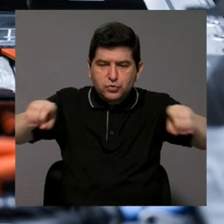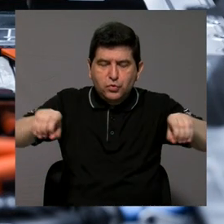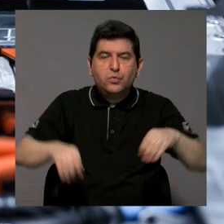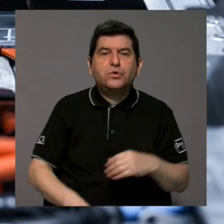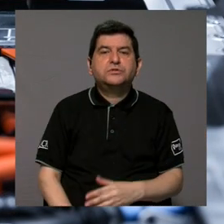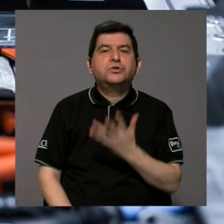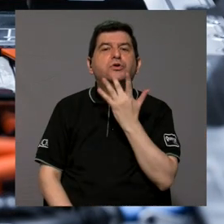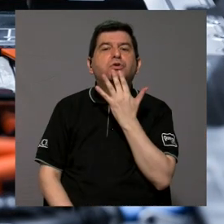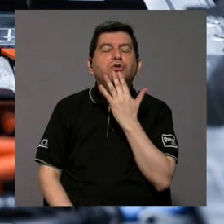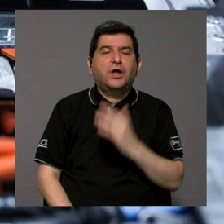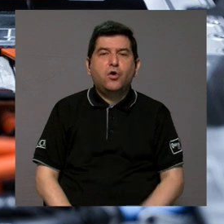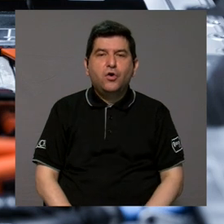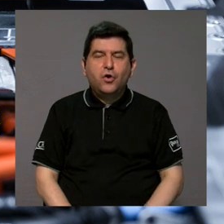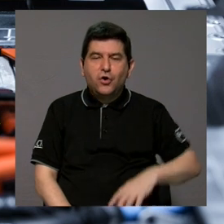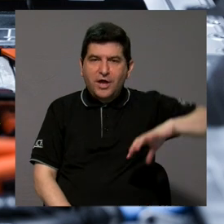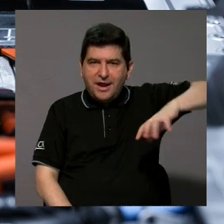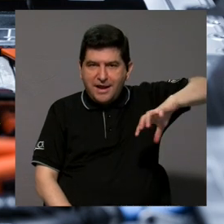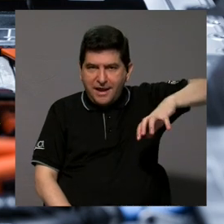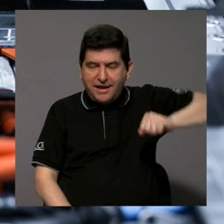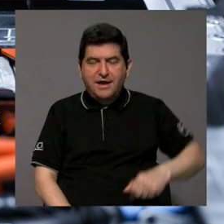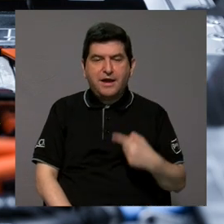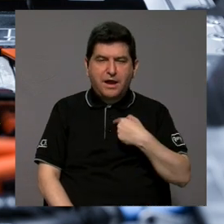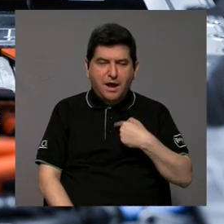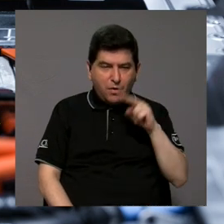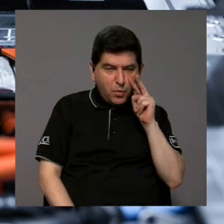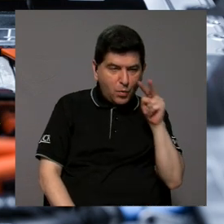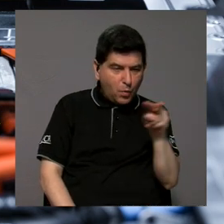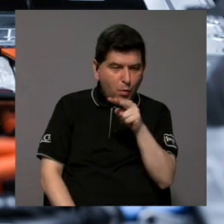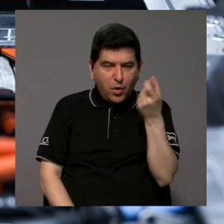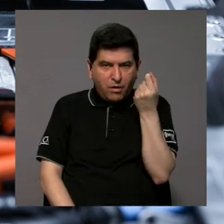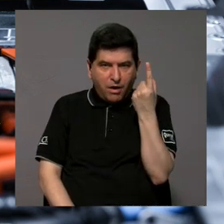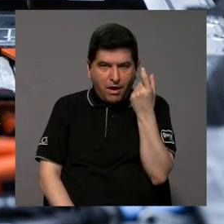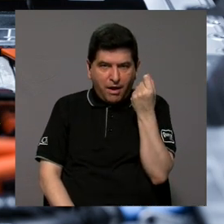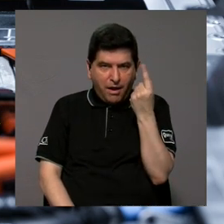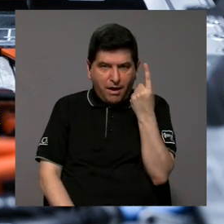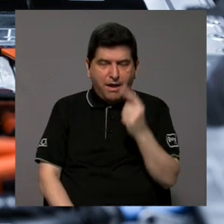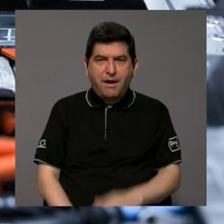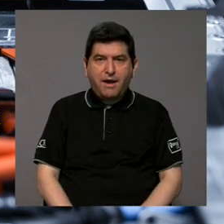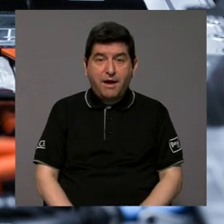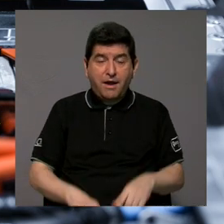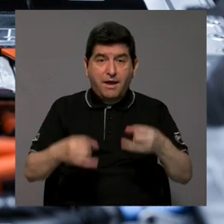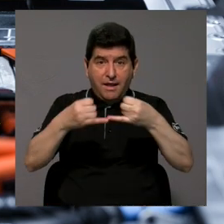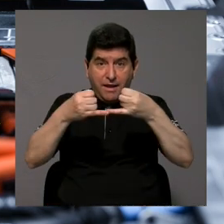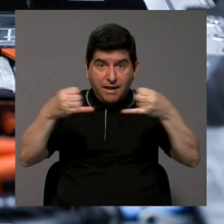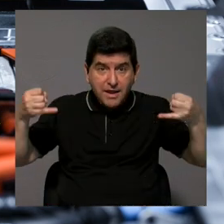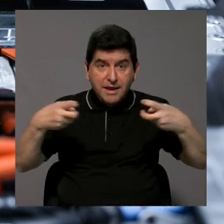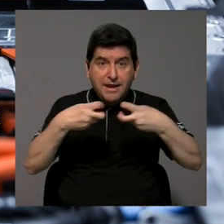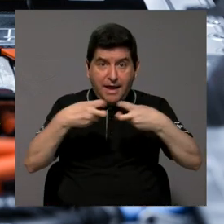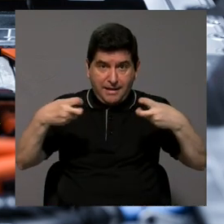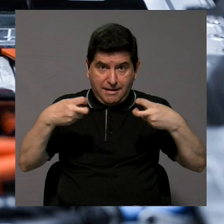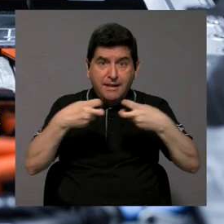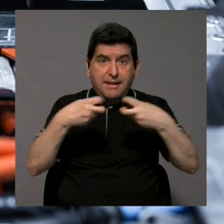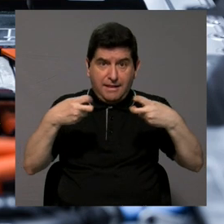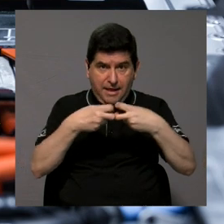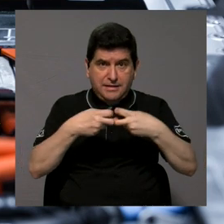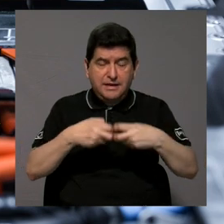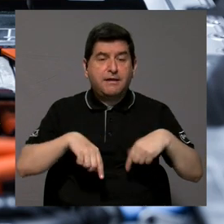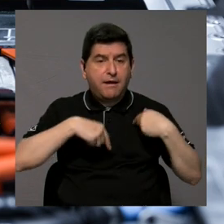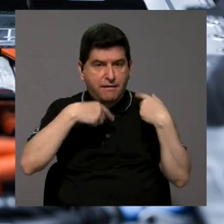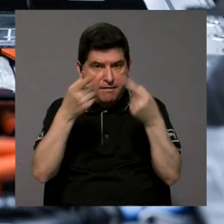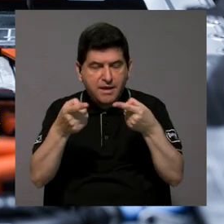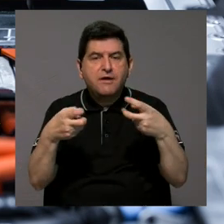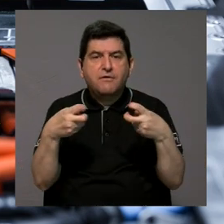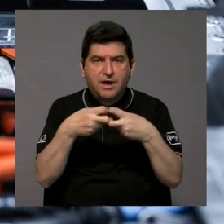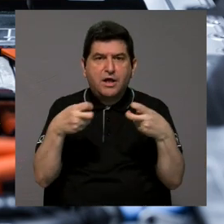color anaranjado entonces eso le permite a uno visualmente entender dónde hay cables o elementos que están conduciendo